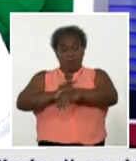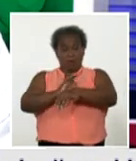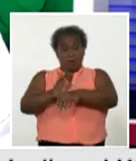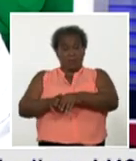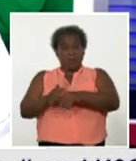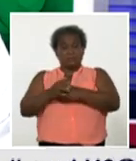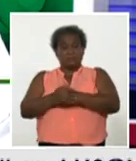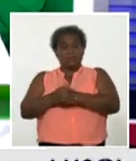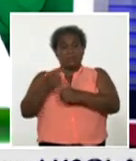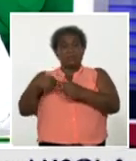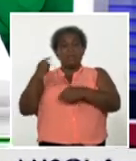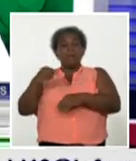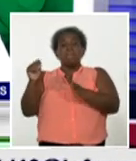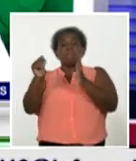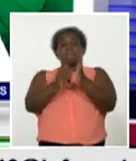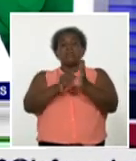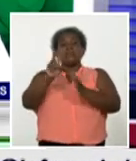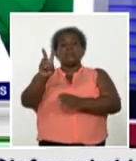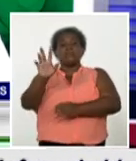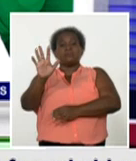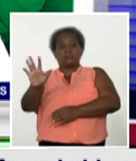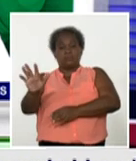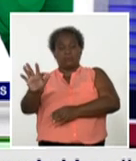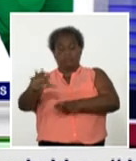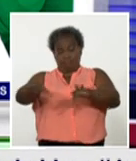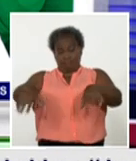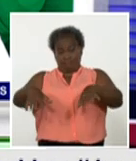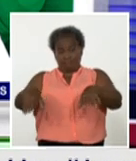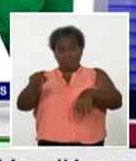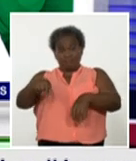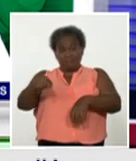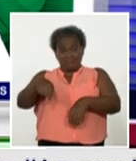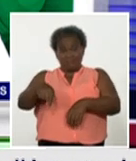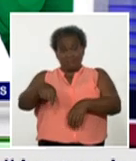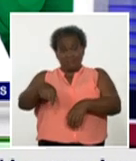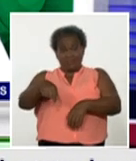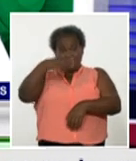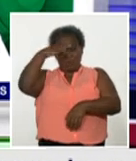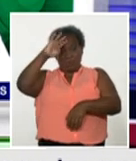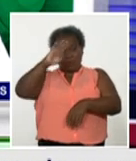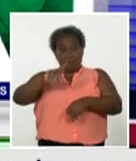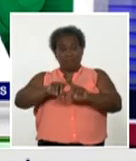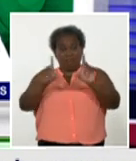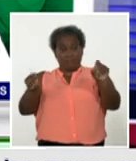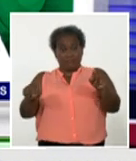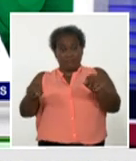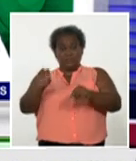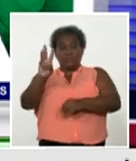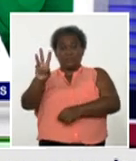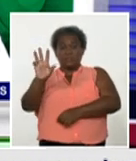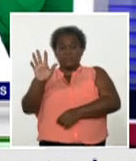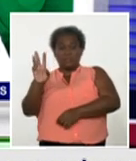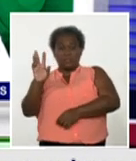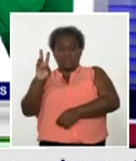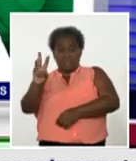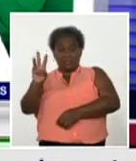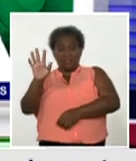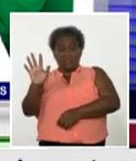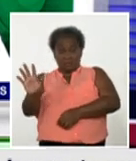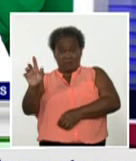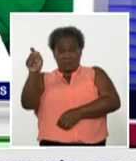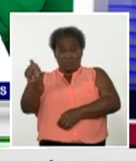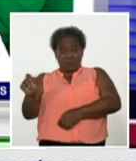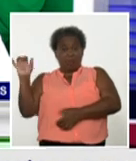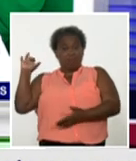de transmisión autóctona propia de nuestro territorio y 35 pacientes que se arribaron recientemente